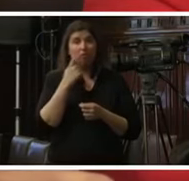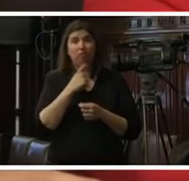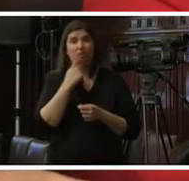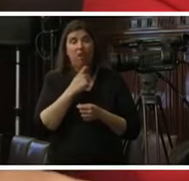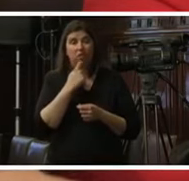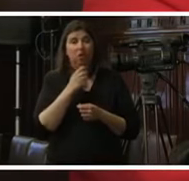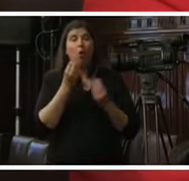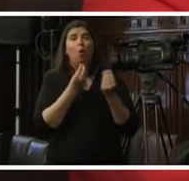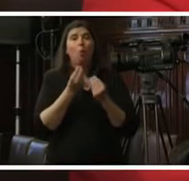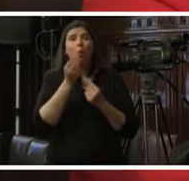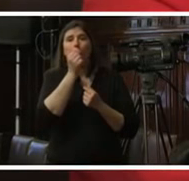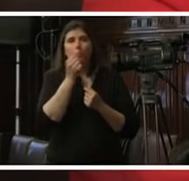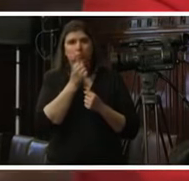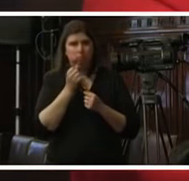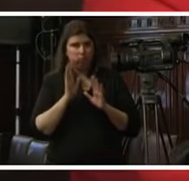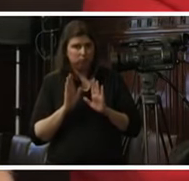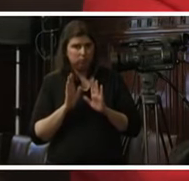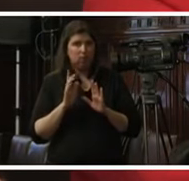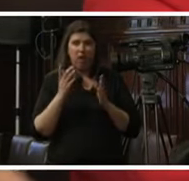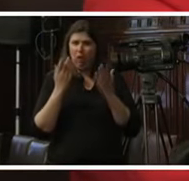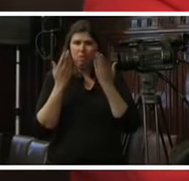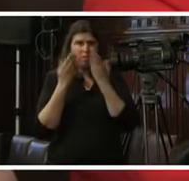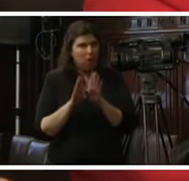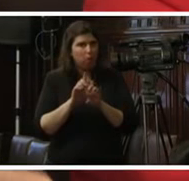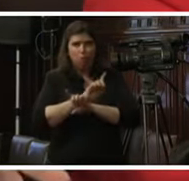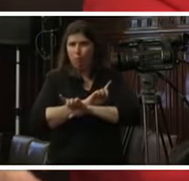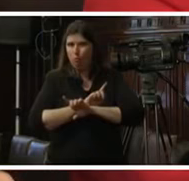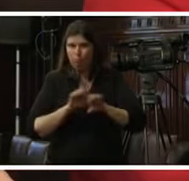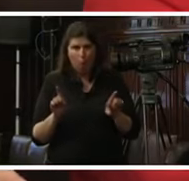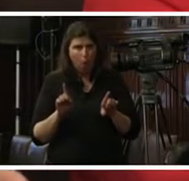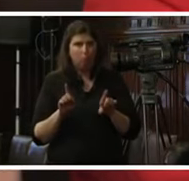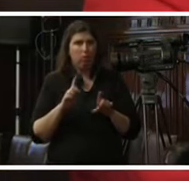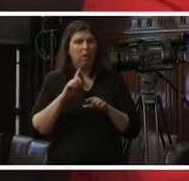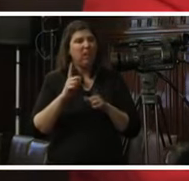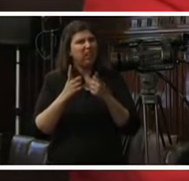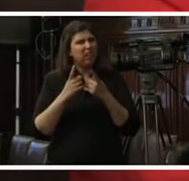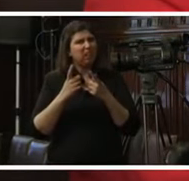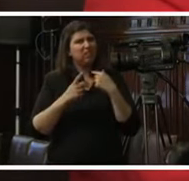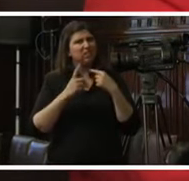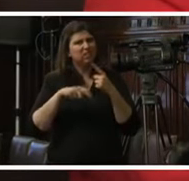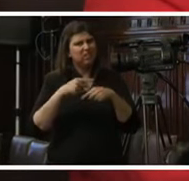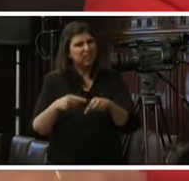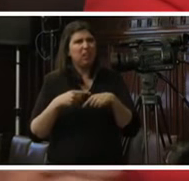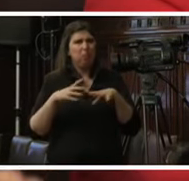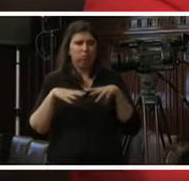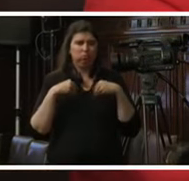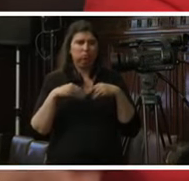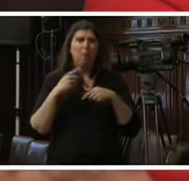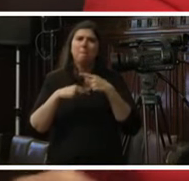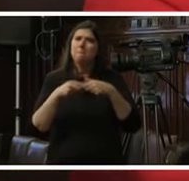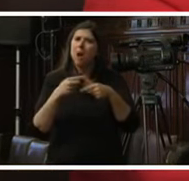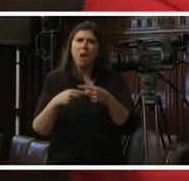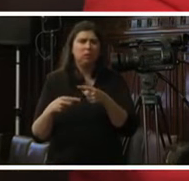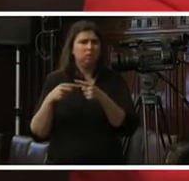por un recurso de reposición si el caso no está cerrado y a pesar de no estar cerrado se nos presiona en ese sentido entonces no voy a entrar